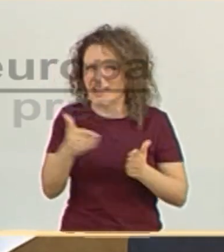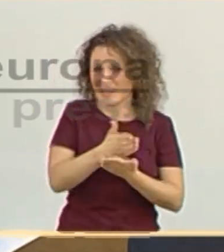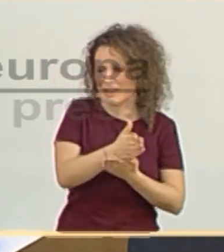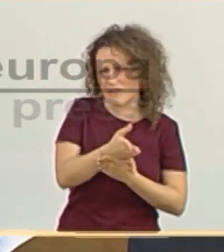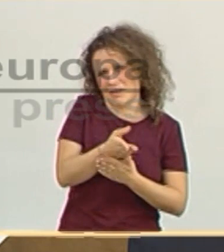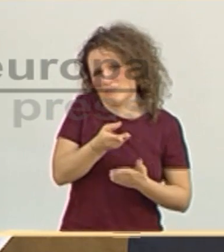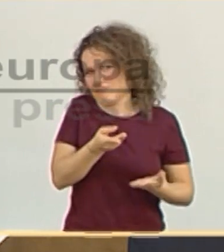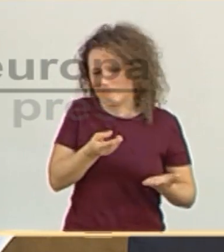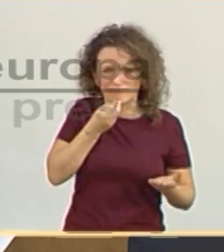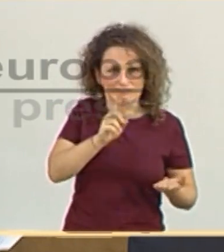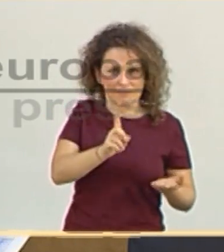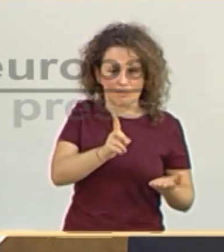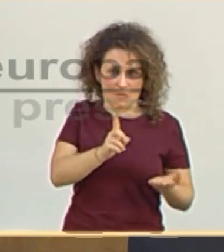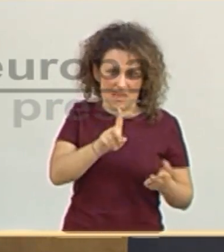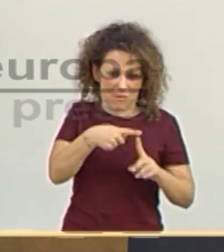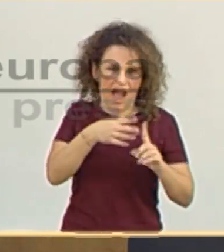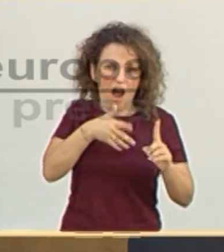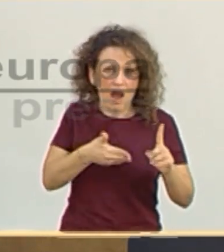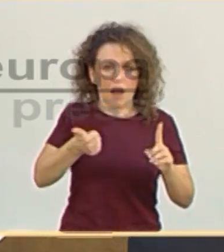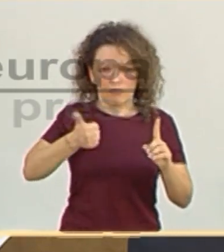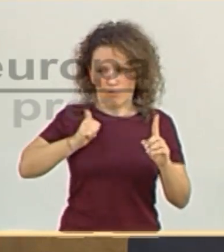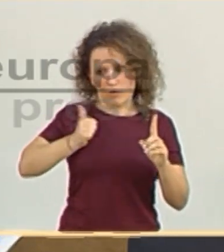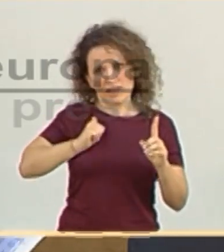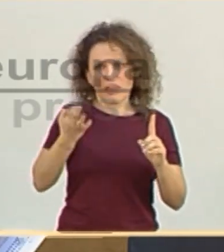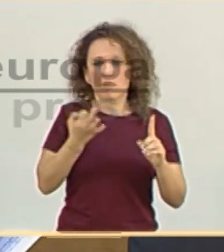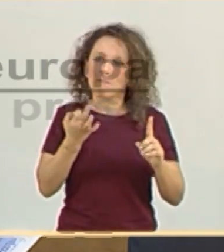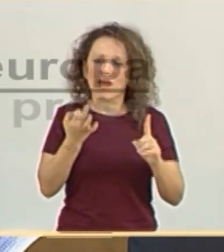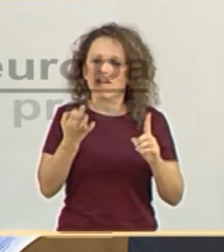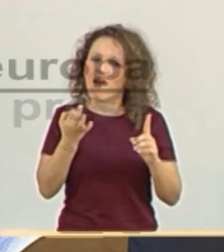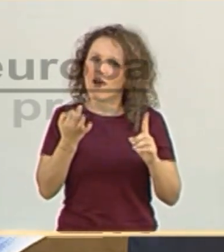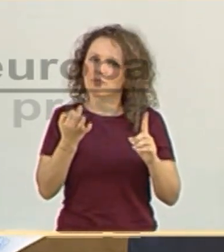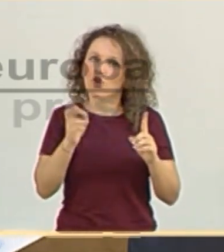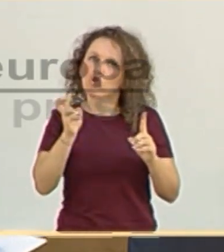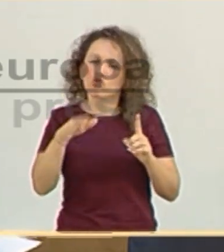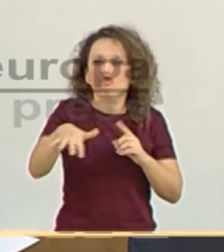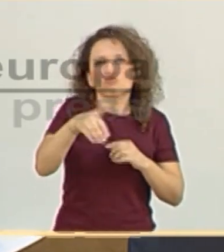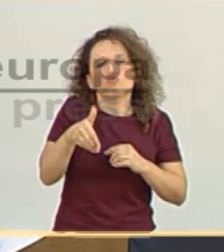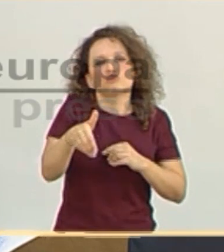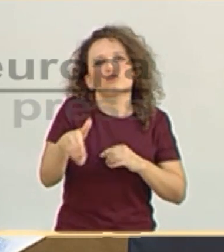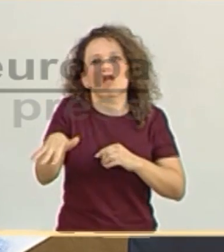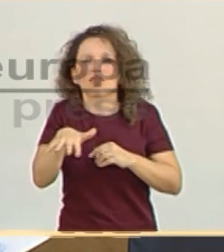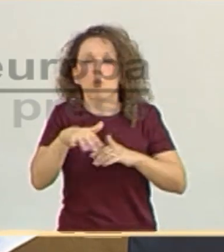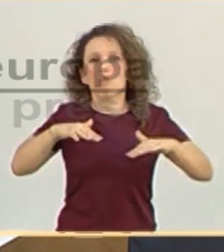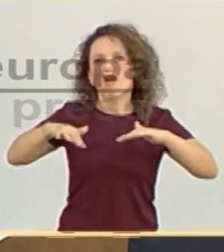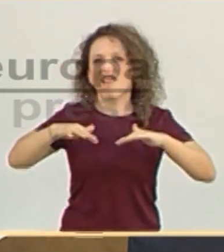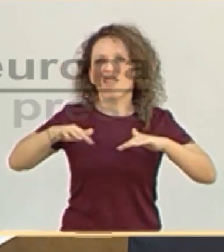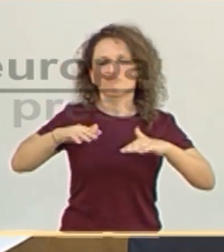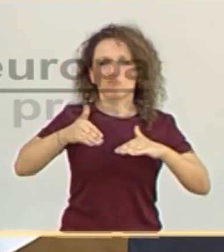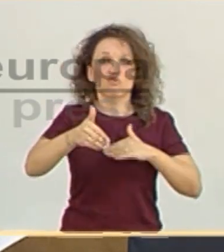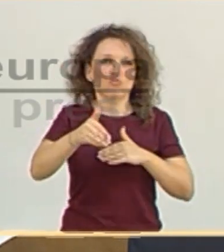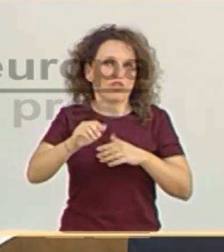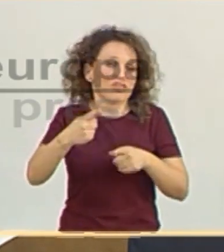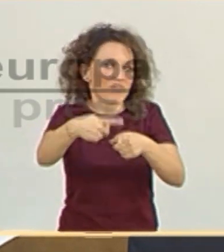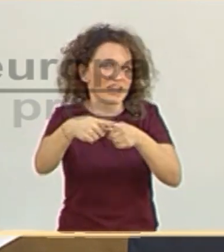Y sobre todo ahora que incluso tenemos que aprovechar escenarios de futuro para integrar otros escenarios de movilidad en las ciudades. Por lo tanto, no